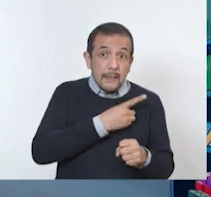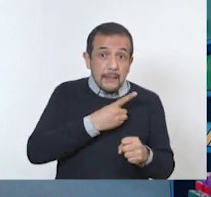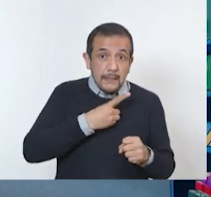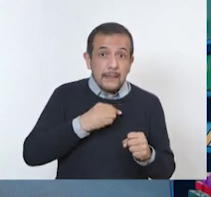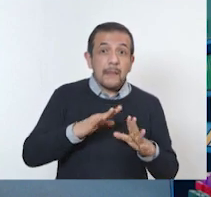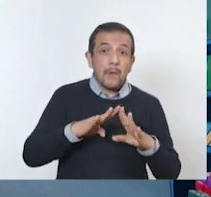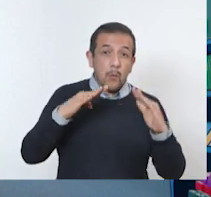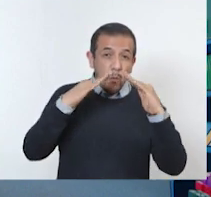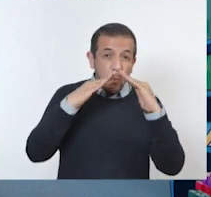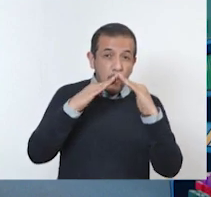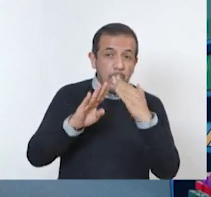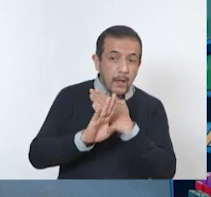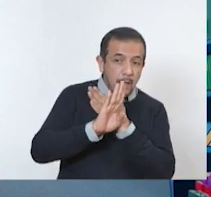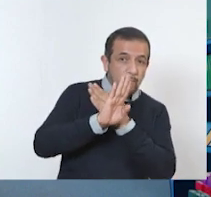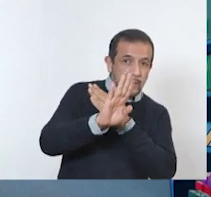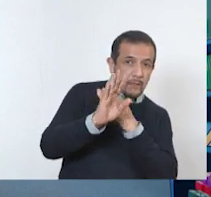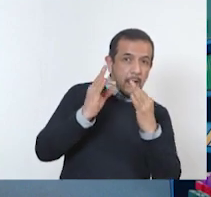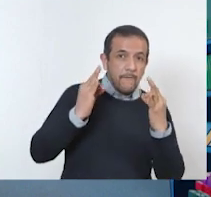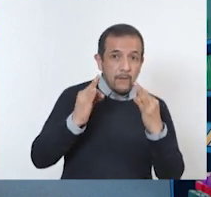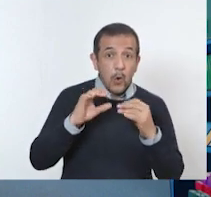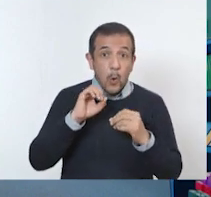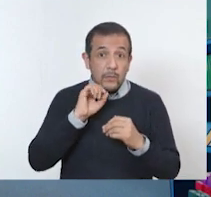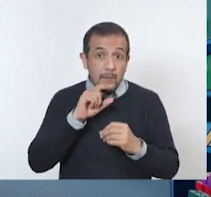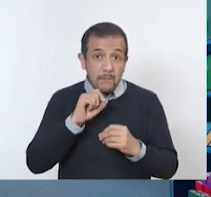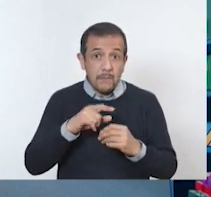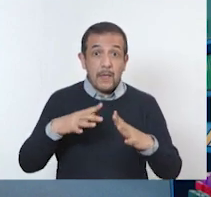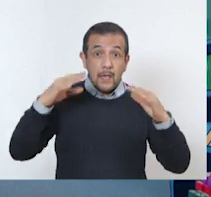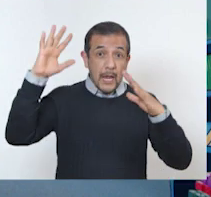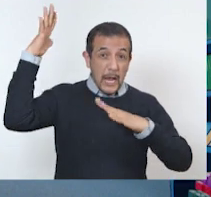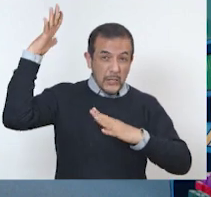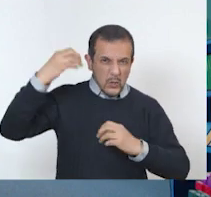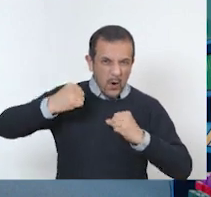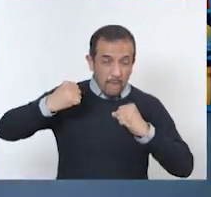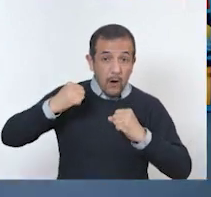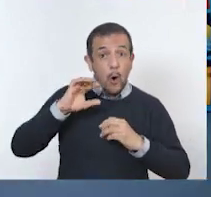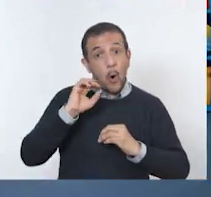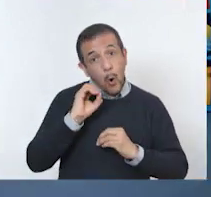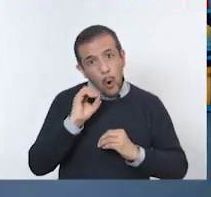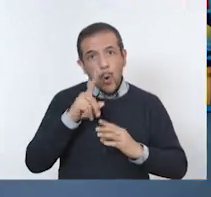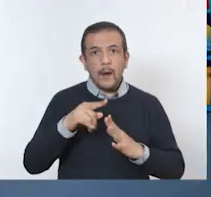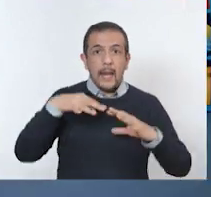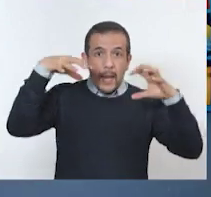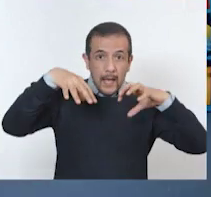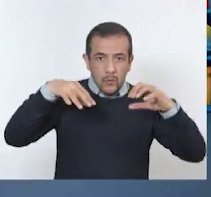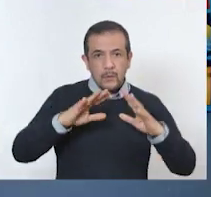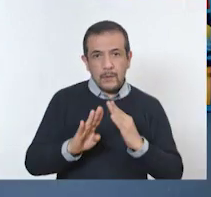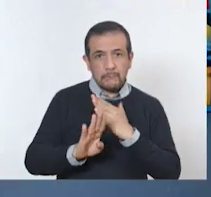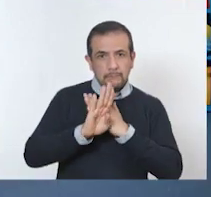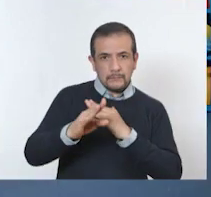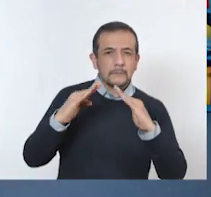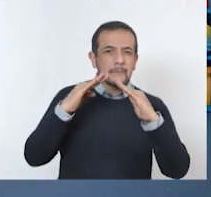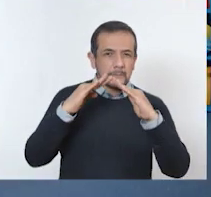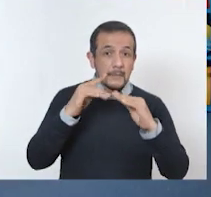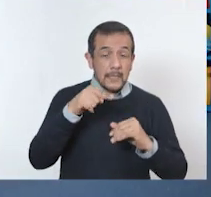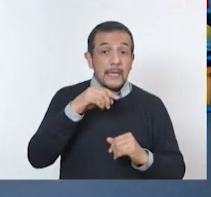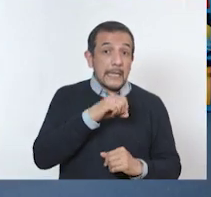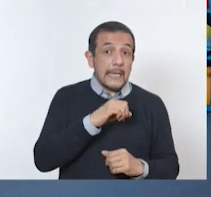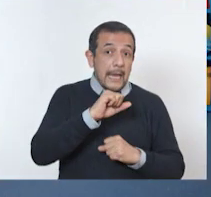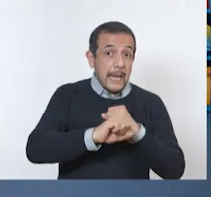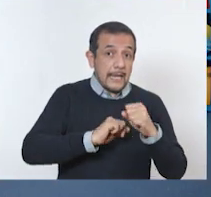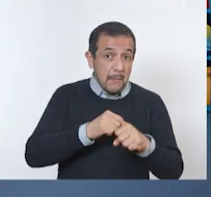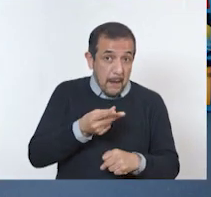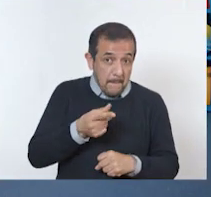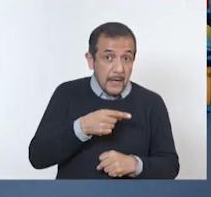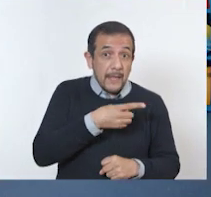el calor o el sol excesivo, inclusive también de la lluvia. Si tienes perro, es importante que tenga suficiente espacio para